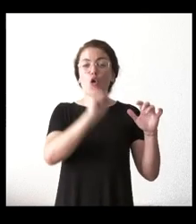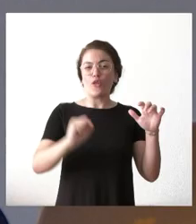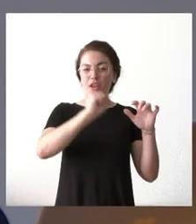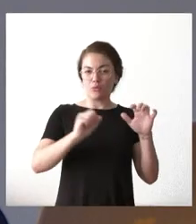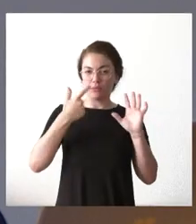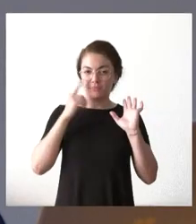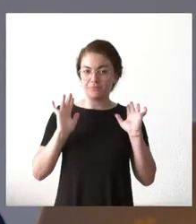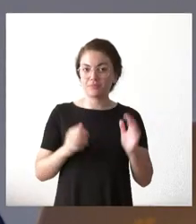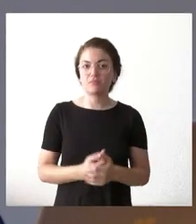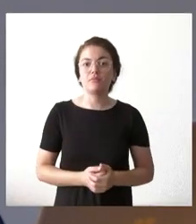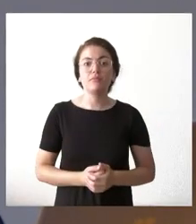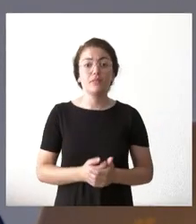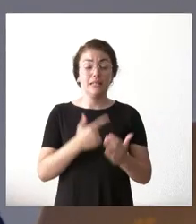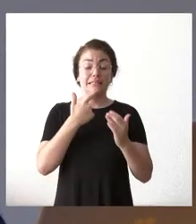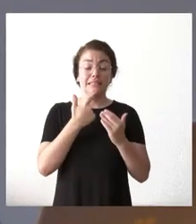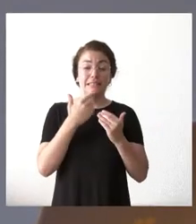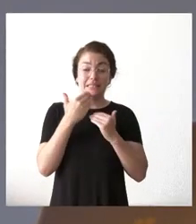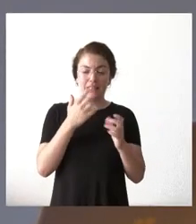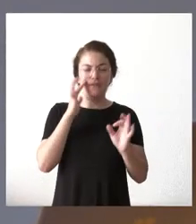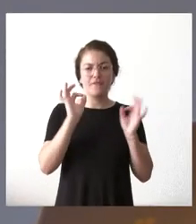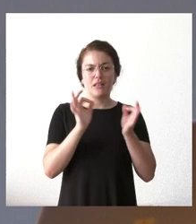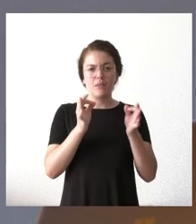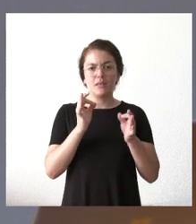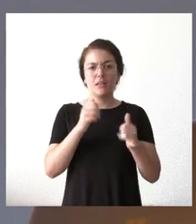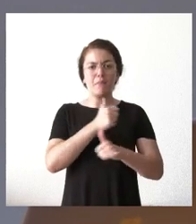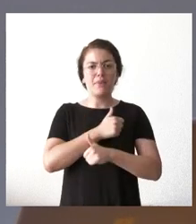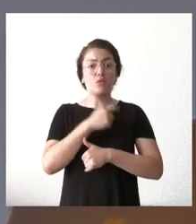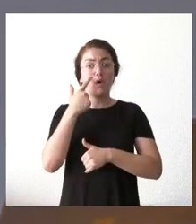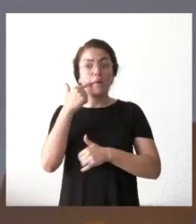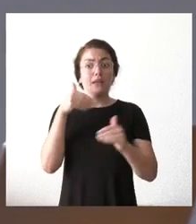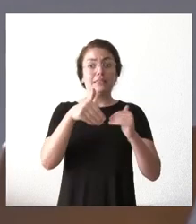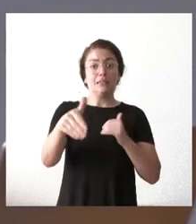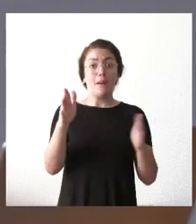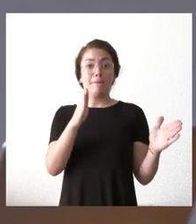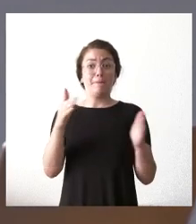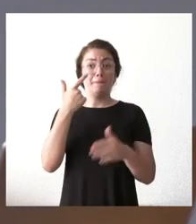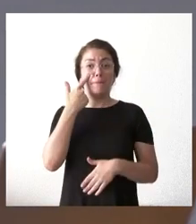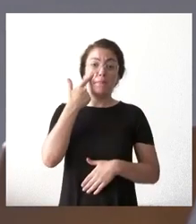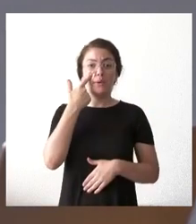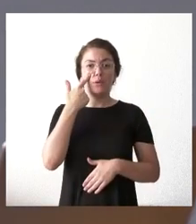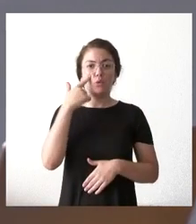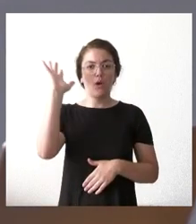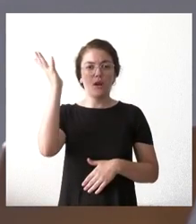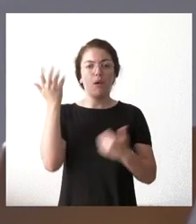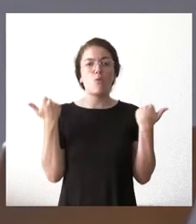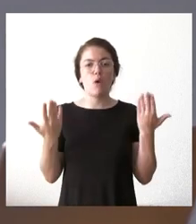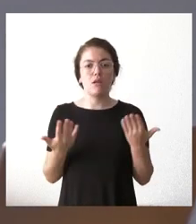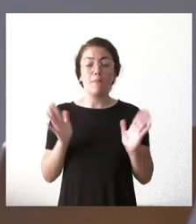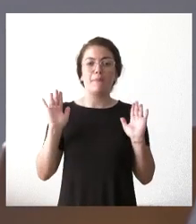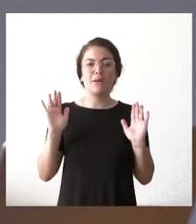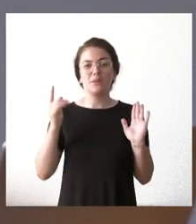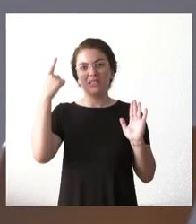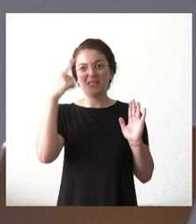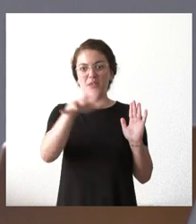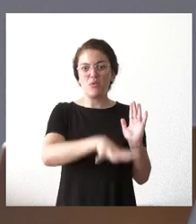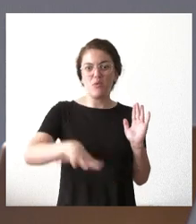Bueno, efectivamente, hemos estado esperando a determinar cuáles son las previsiones climáticas, pero, bueno, a vida cuenta del lugar, que es